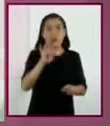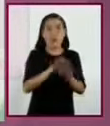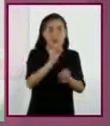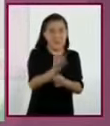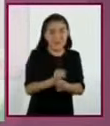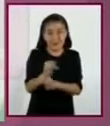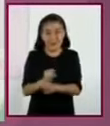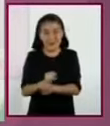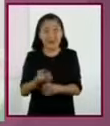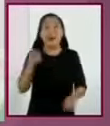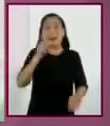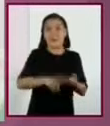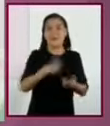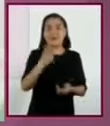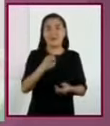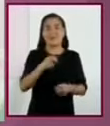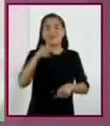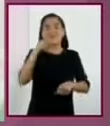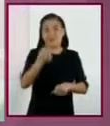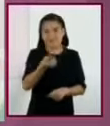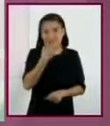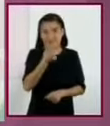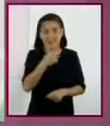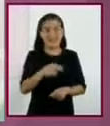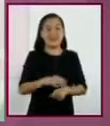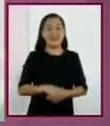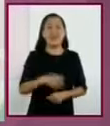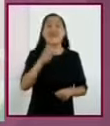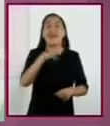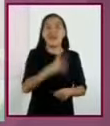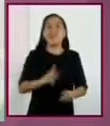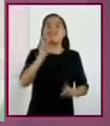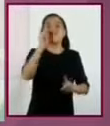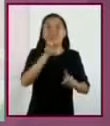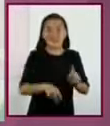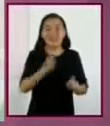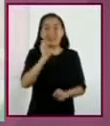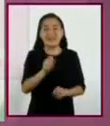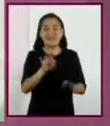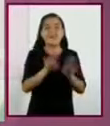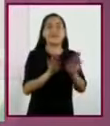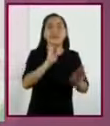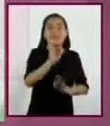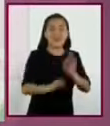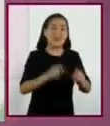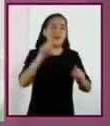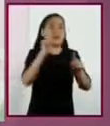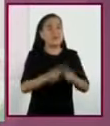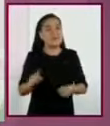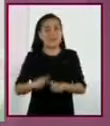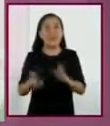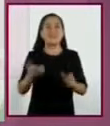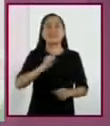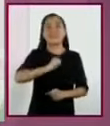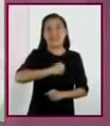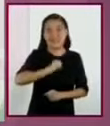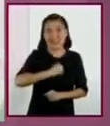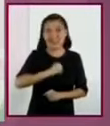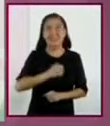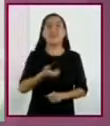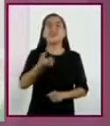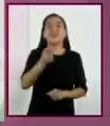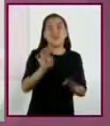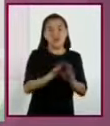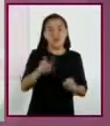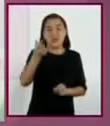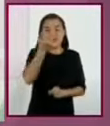y de la medicina en particular, está pendiente el tratamiento idóneo de diversas enfermedades como el sida y la